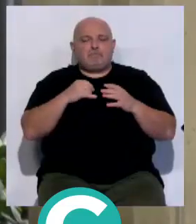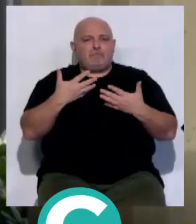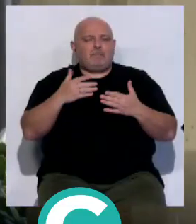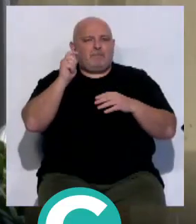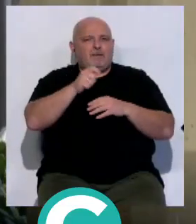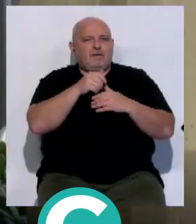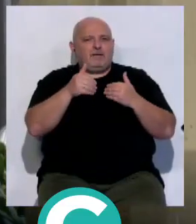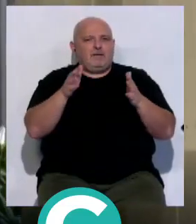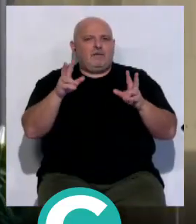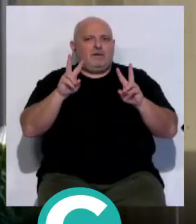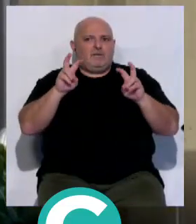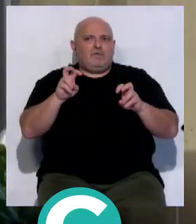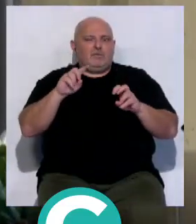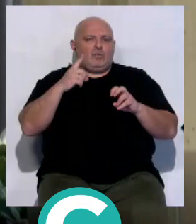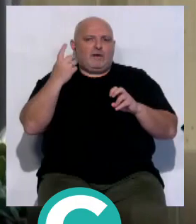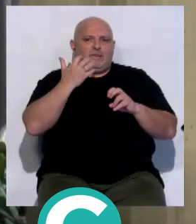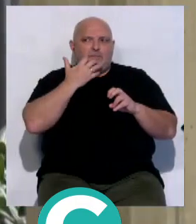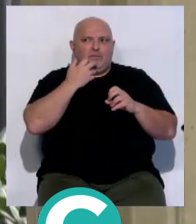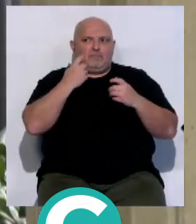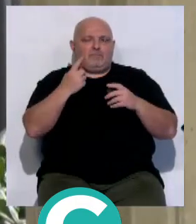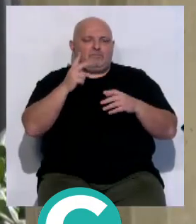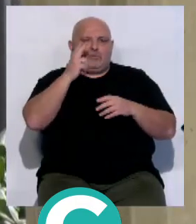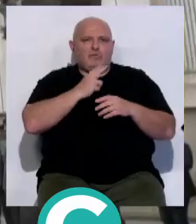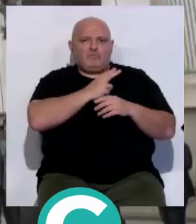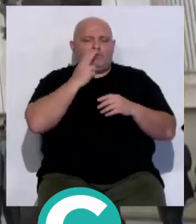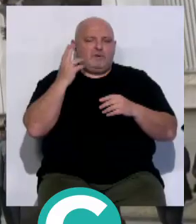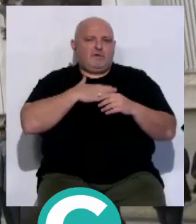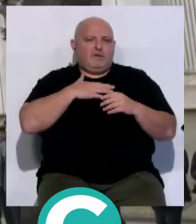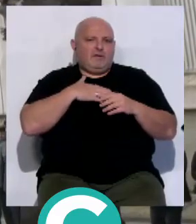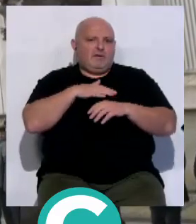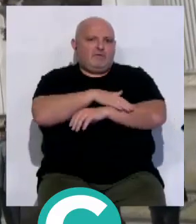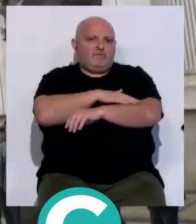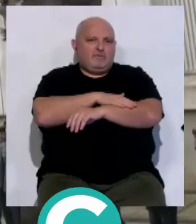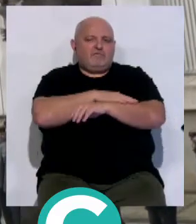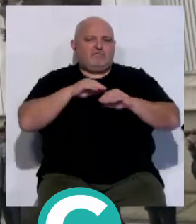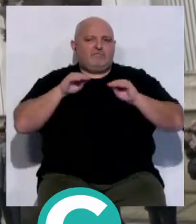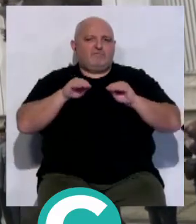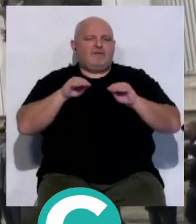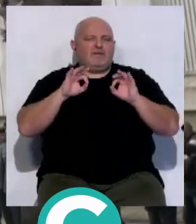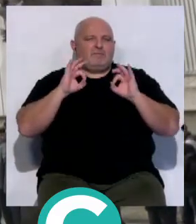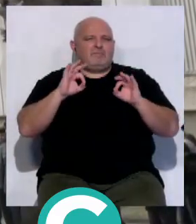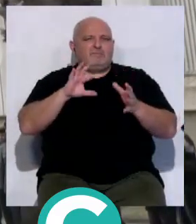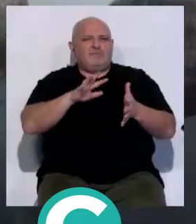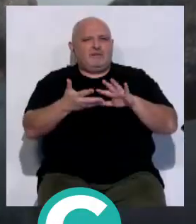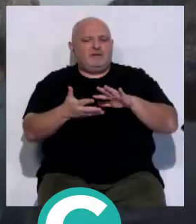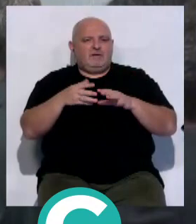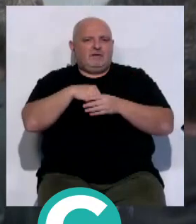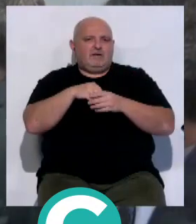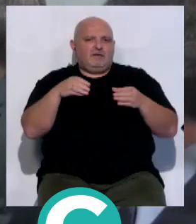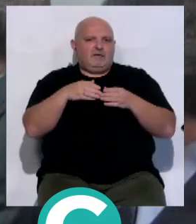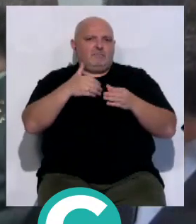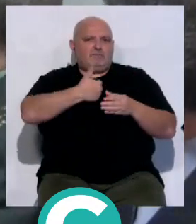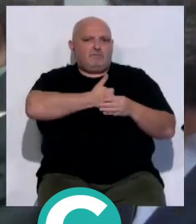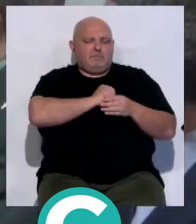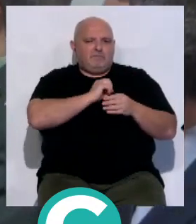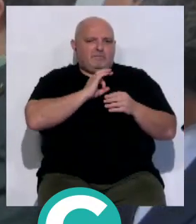inauguramos son un nuevo ejemplo del firme compromiso del Gobierno con la formación y especialización de las fuerzas y